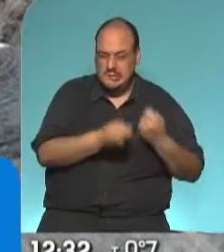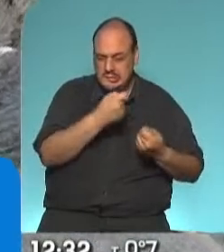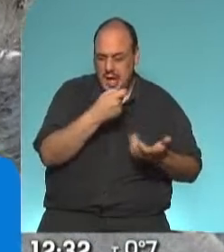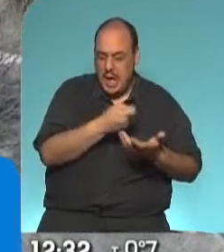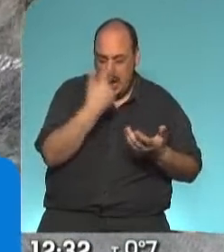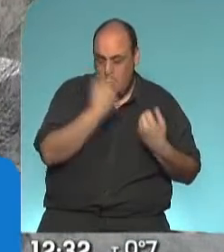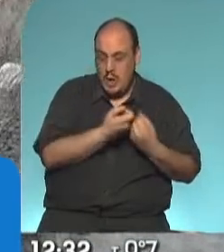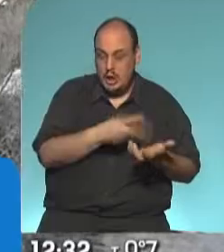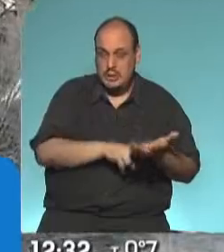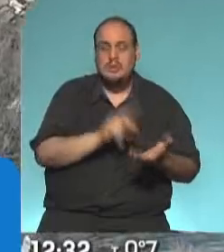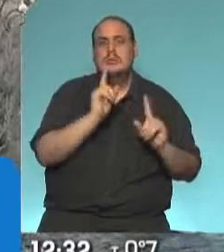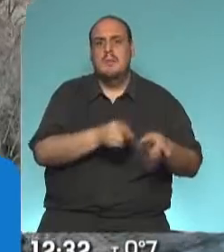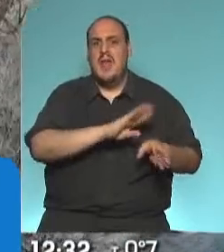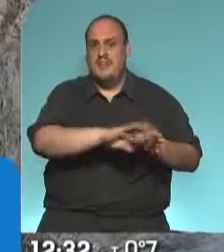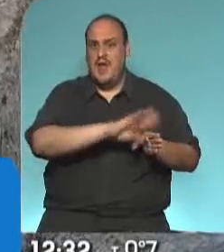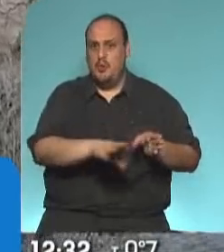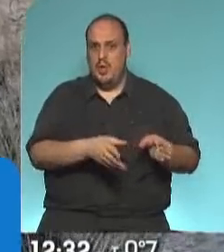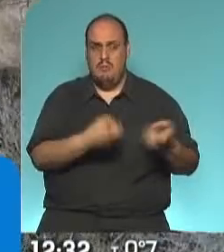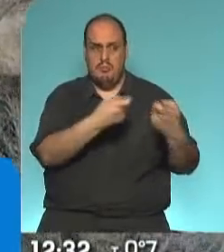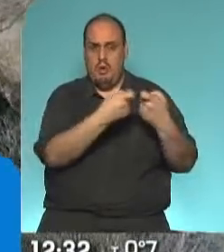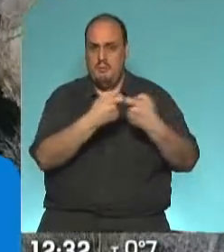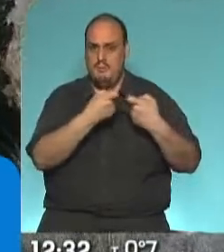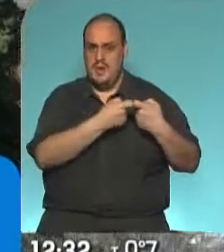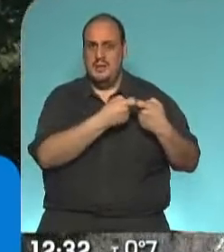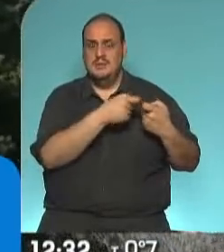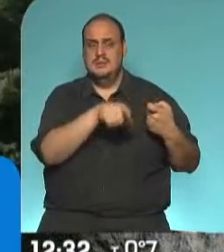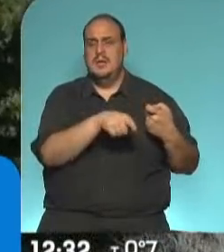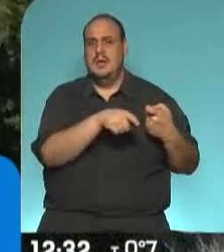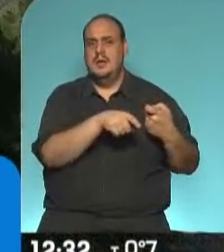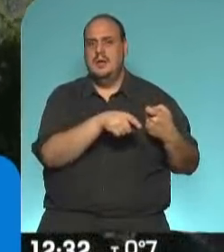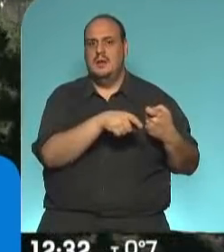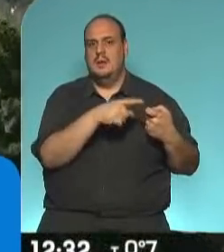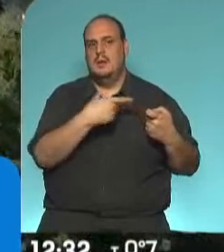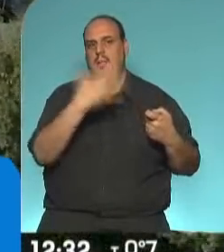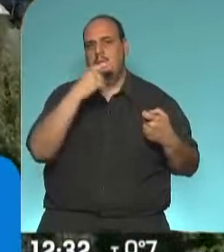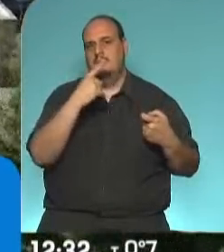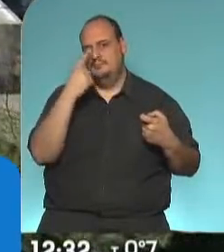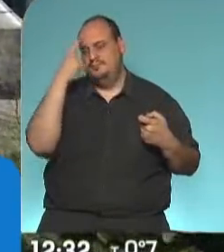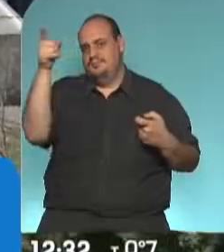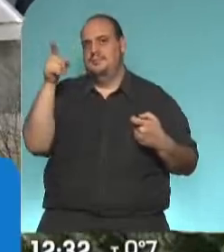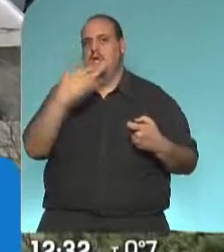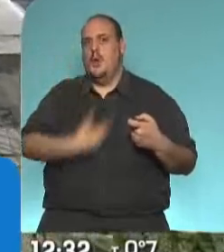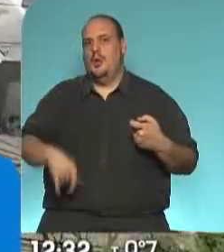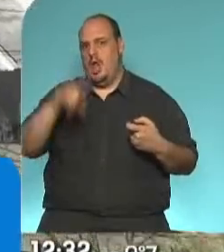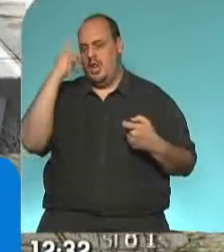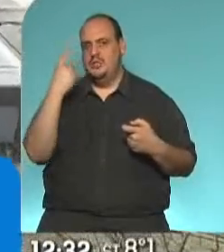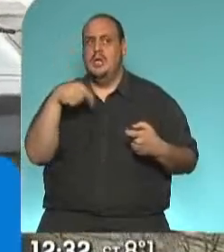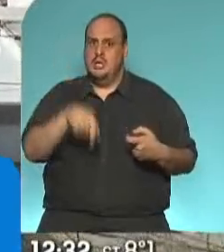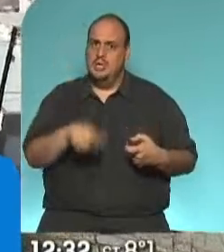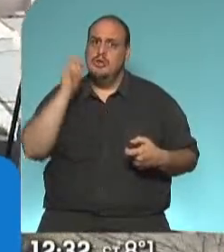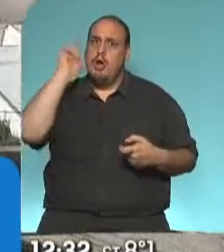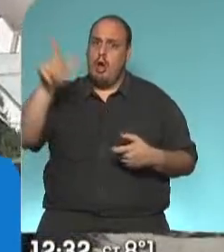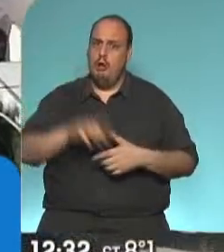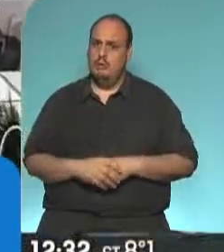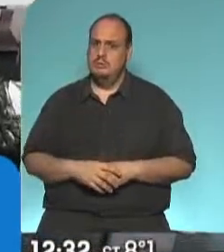la deuda, porque estas empresas también tenían una creencia muy fuerte con el gobierno nacional. Pero eso se pudo hacer, en